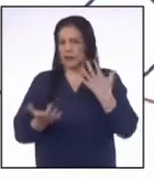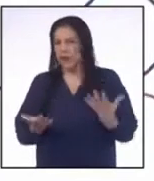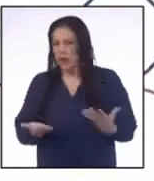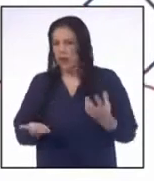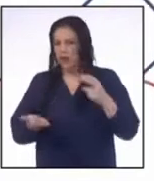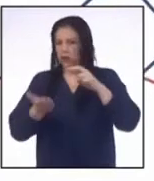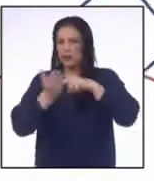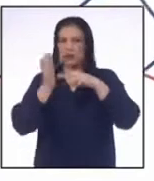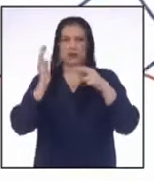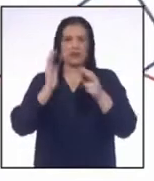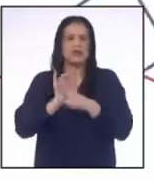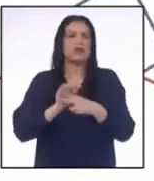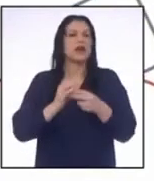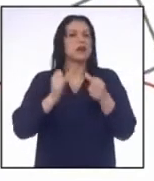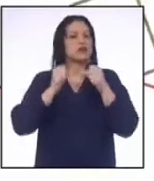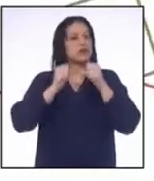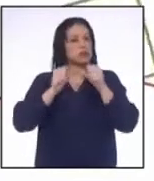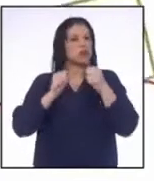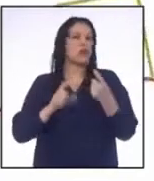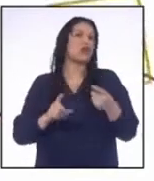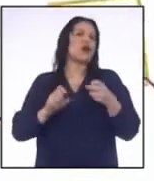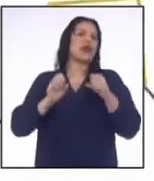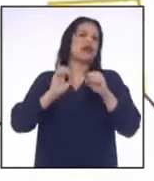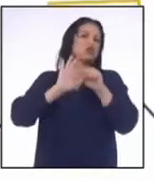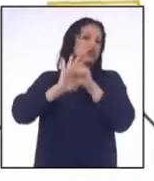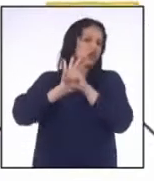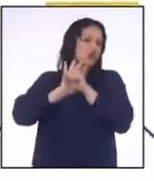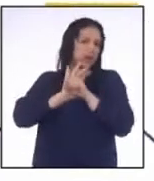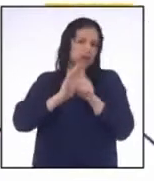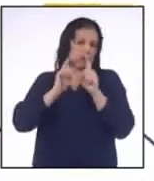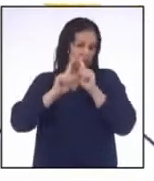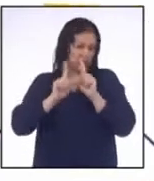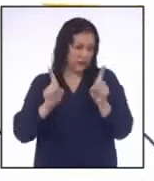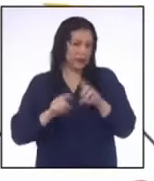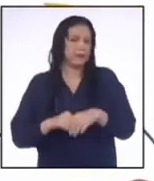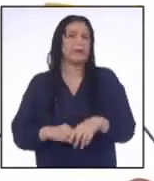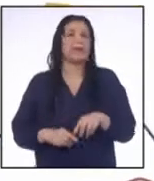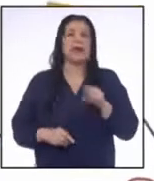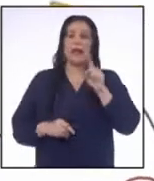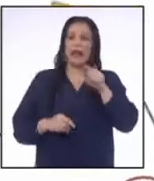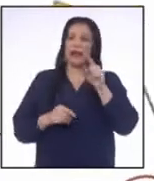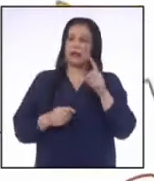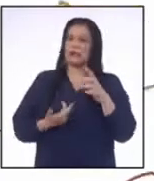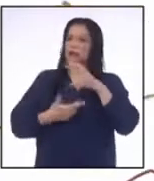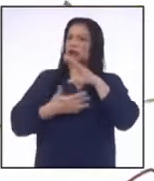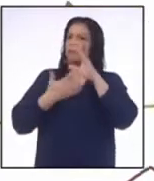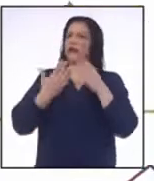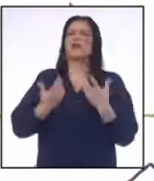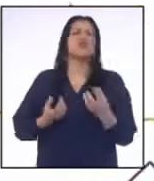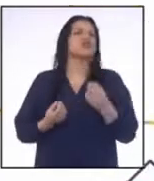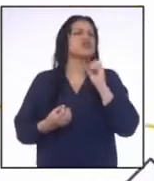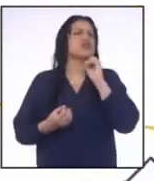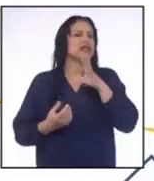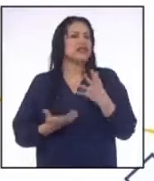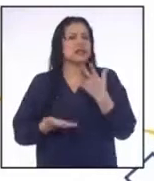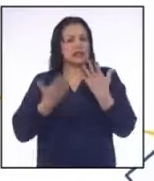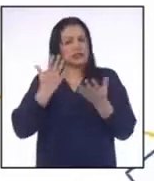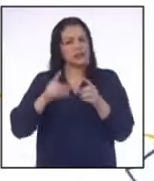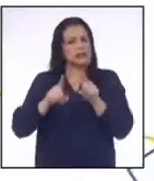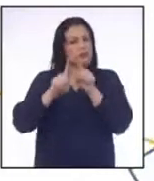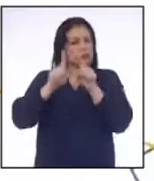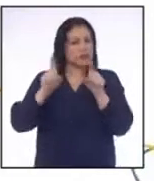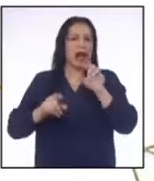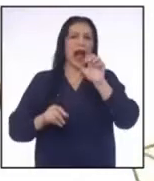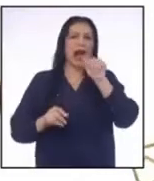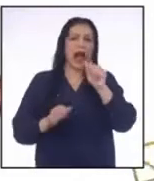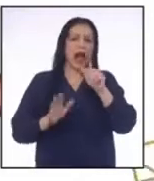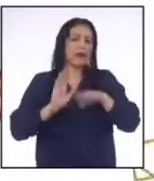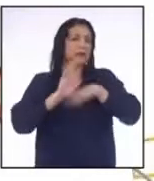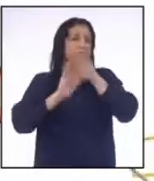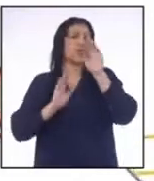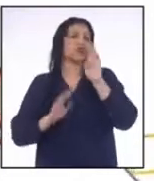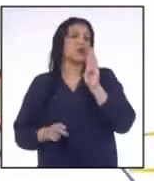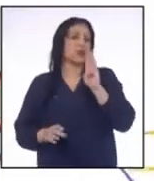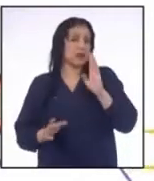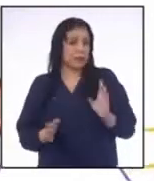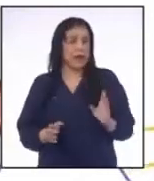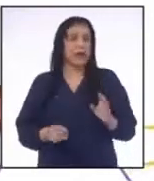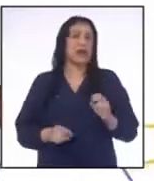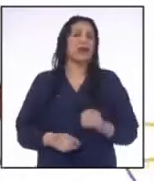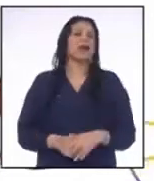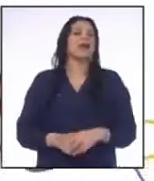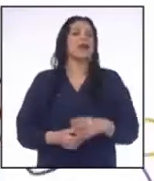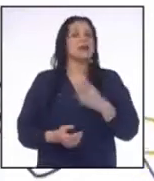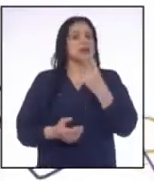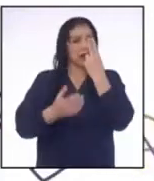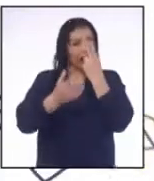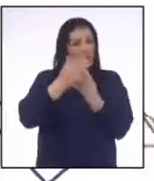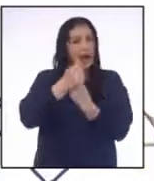decir, conserva su signo de desigualdad Esta propiedad nos indica que si tiene la desigualdad A es mayor que B Y